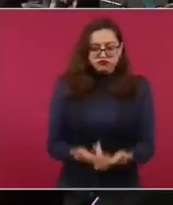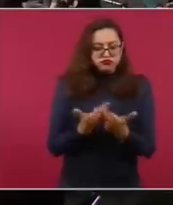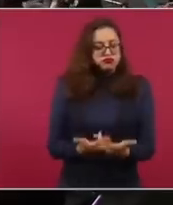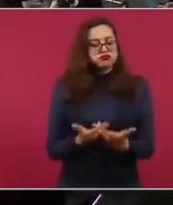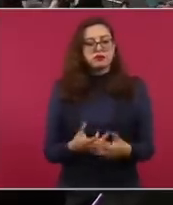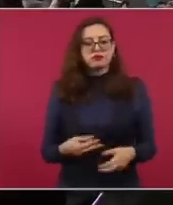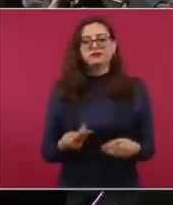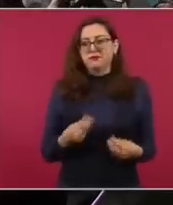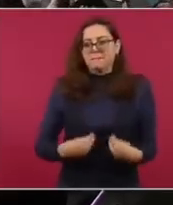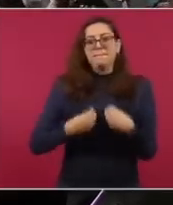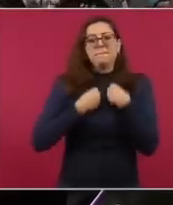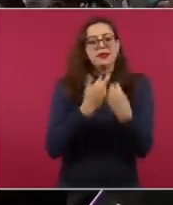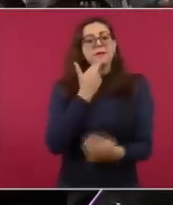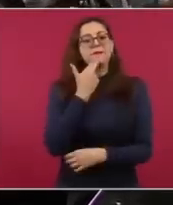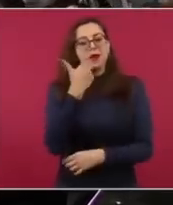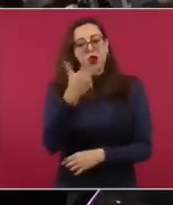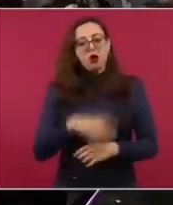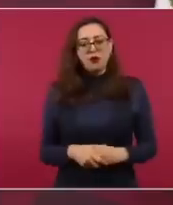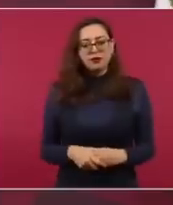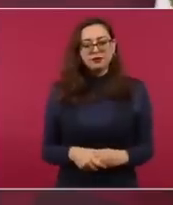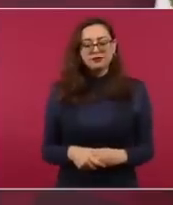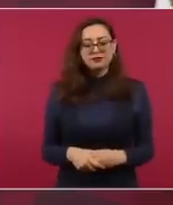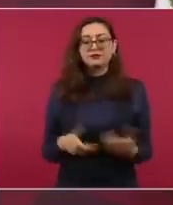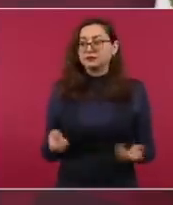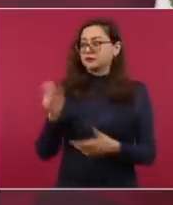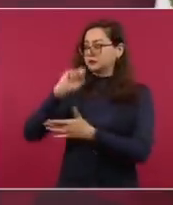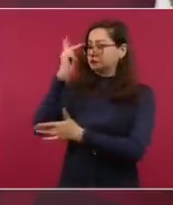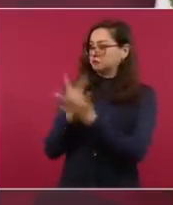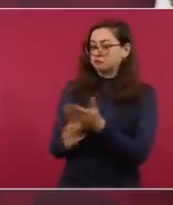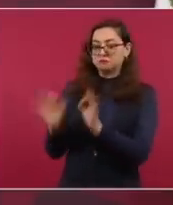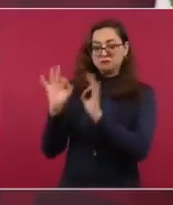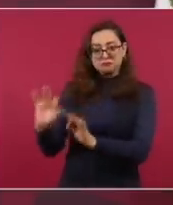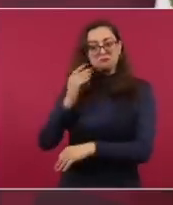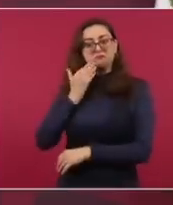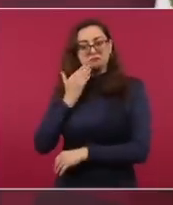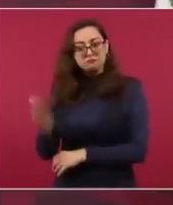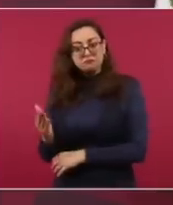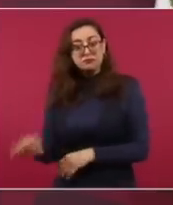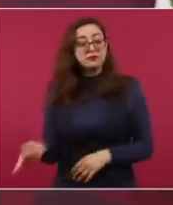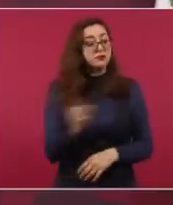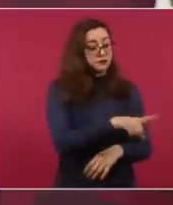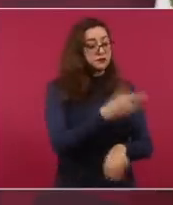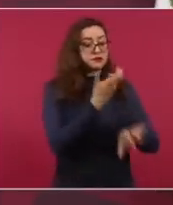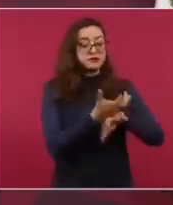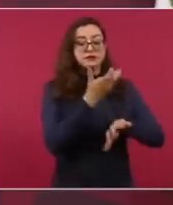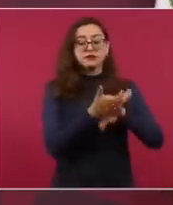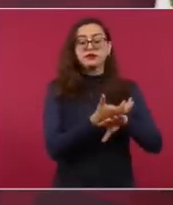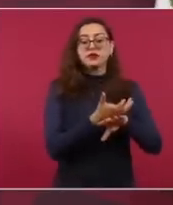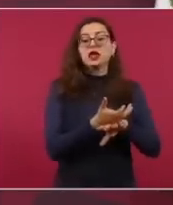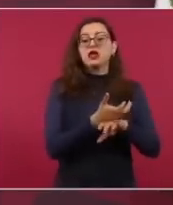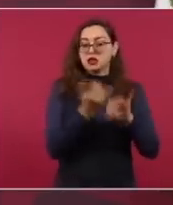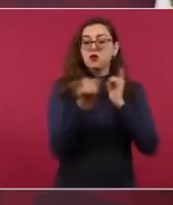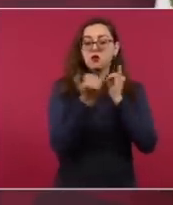se reconoció ese programa. Estados Unidos está desarrollando ahora, como ustedes saben, el programa de